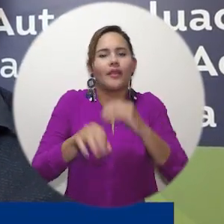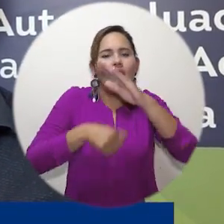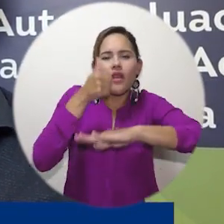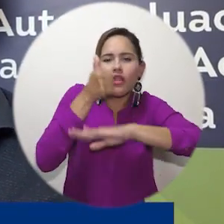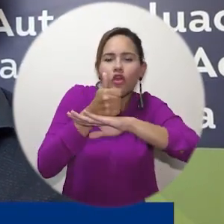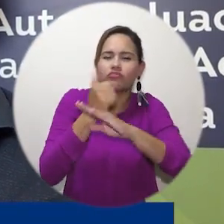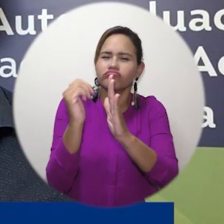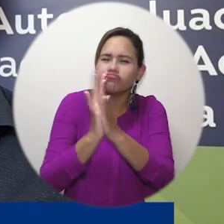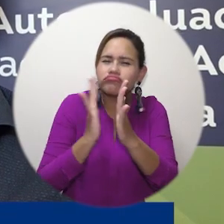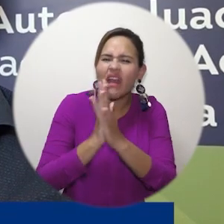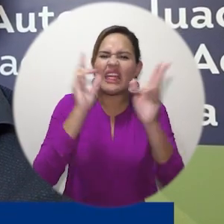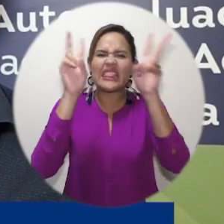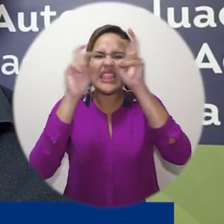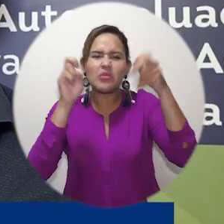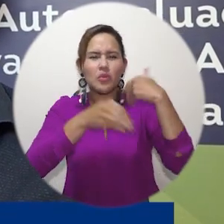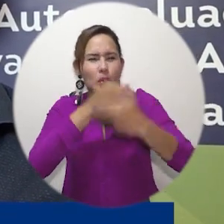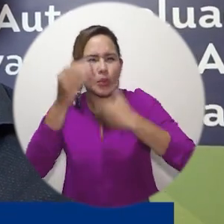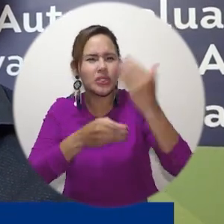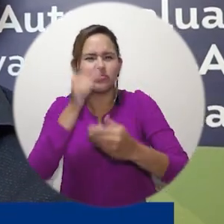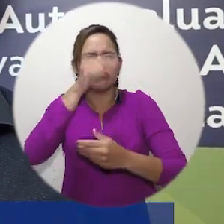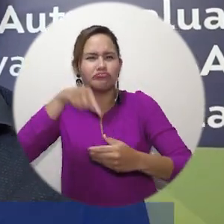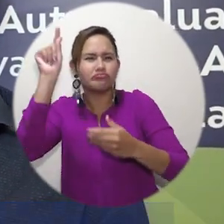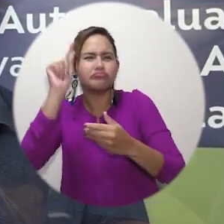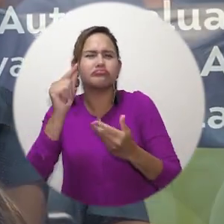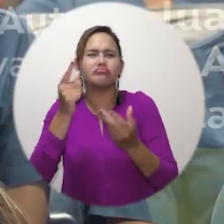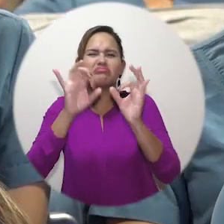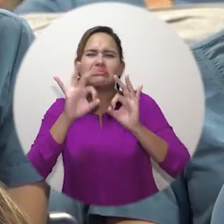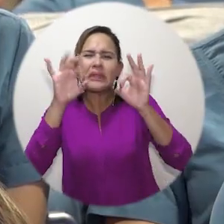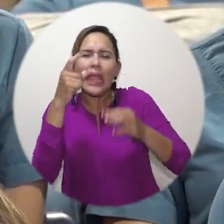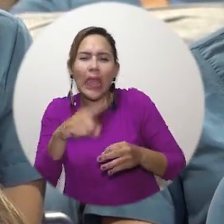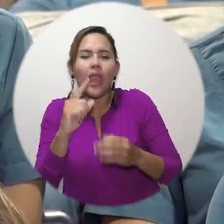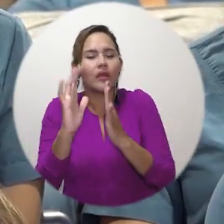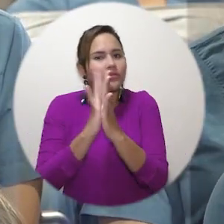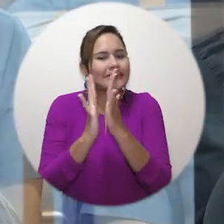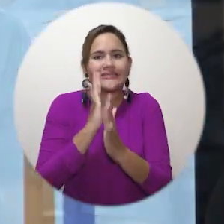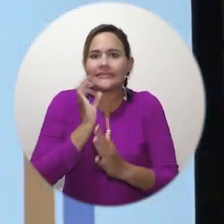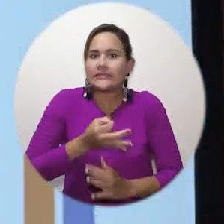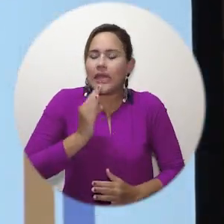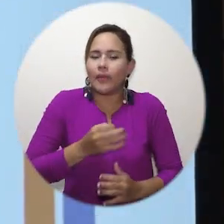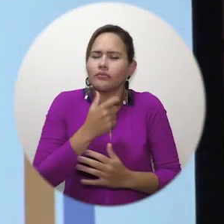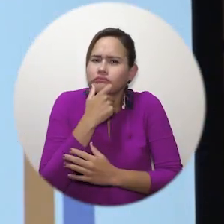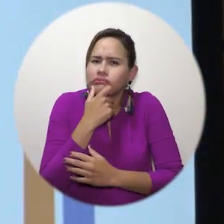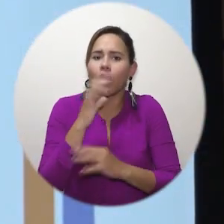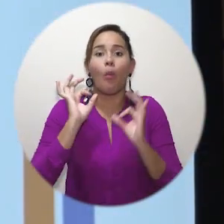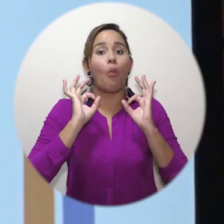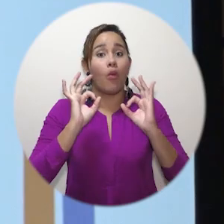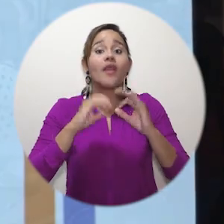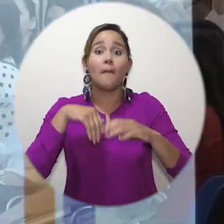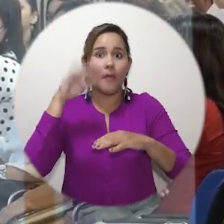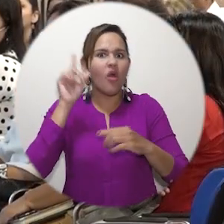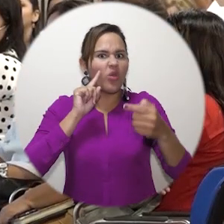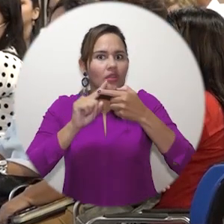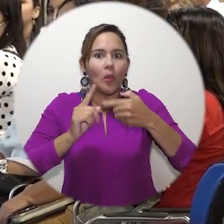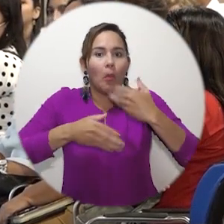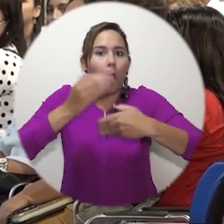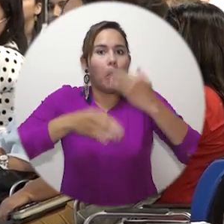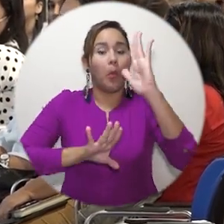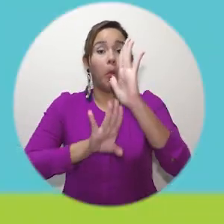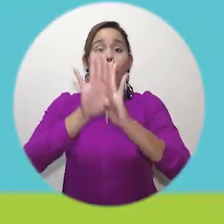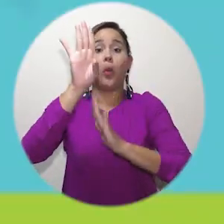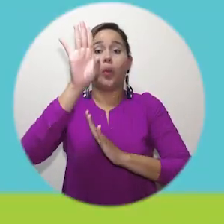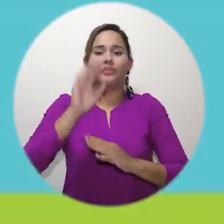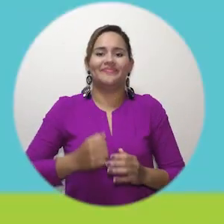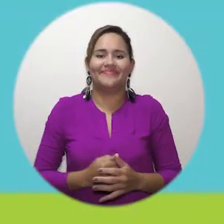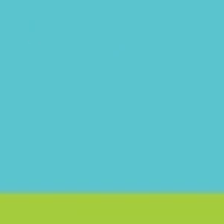proceso de acreditación que está desarrollando la universidad y todo el avance que ha tenido en los últimos años en todos los